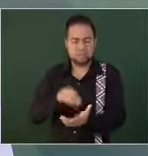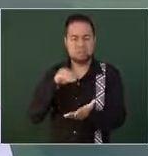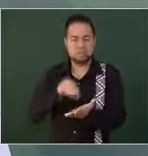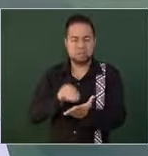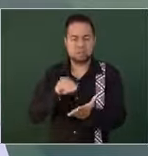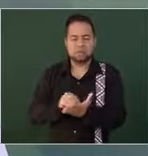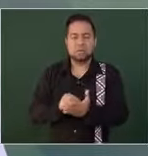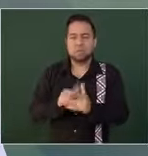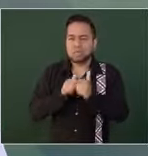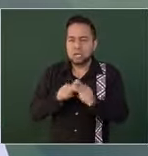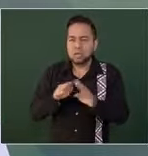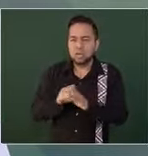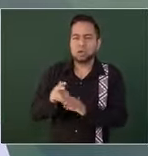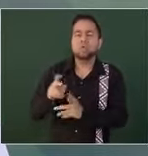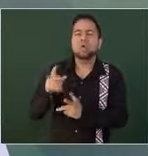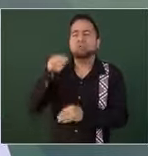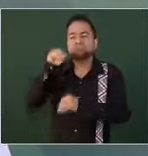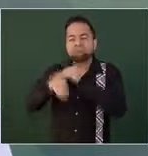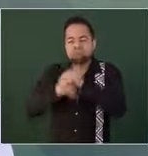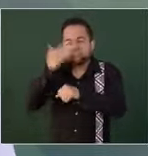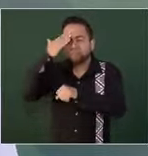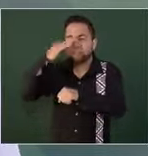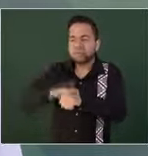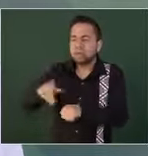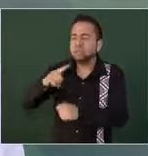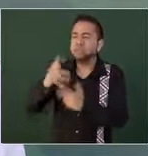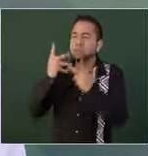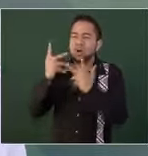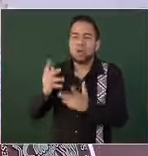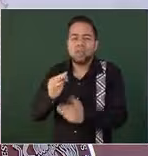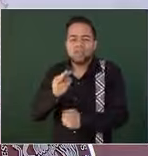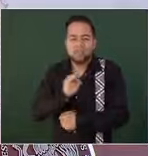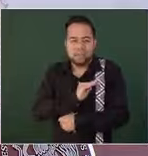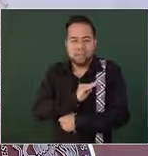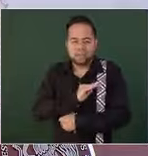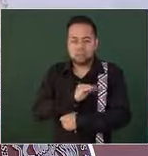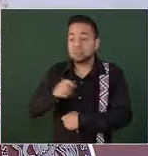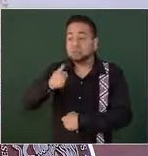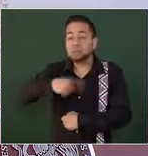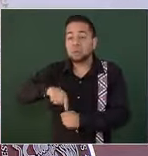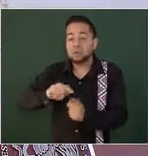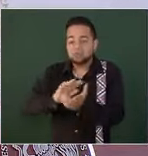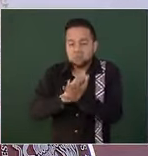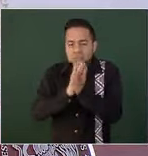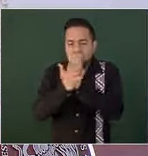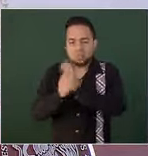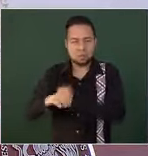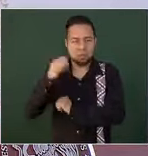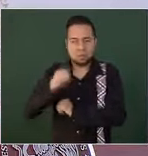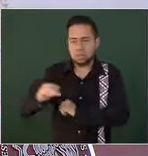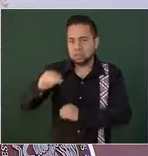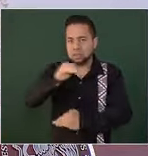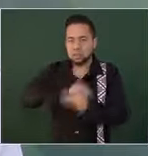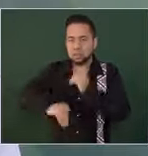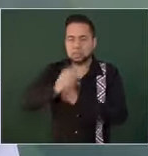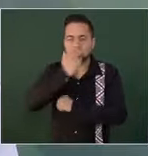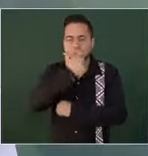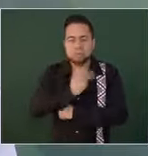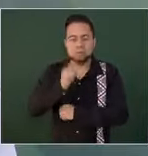Sigamos sembrando sueños y anhelos. Sigamos transformando a Oaxaca en un lugar donde todas y todos